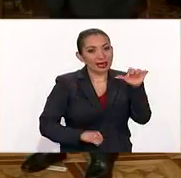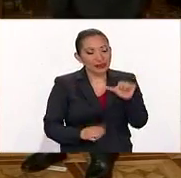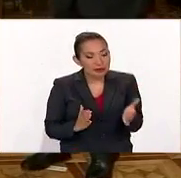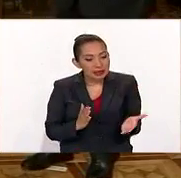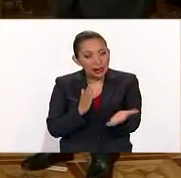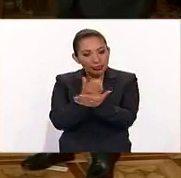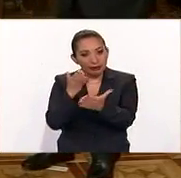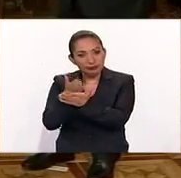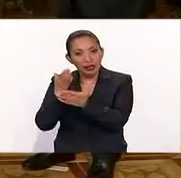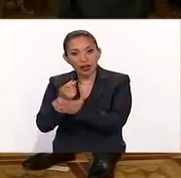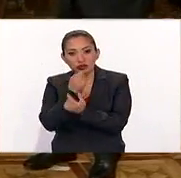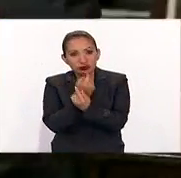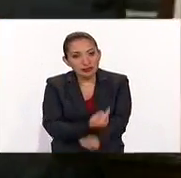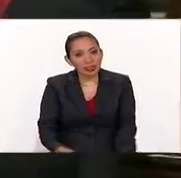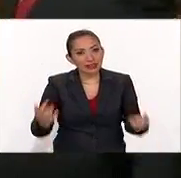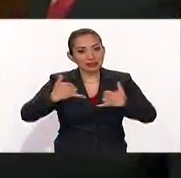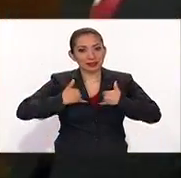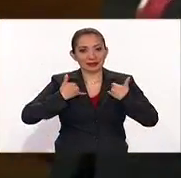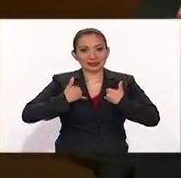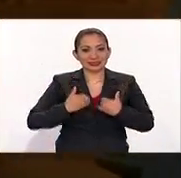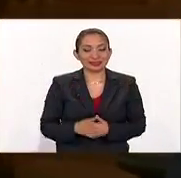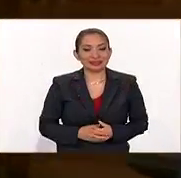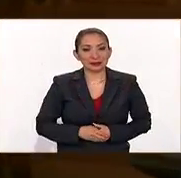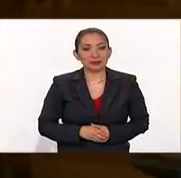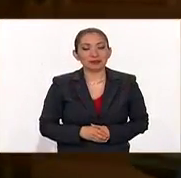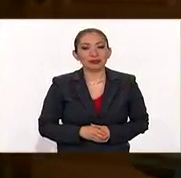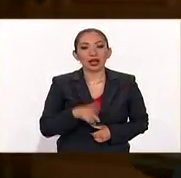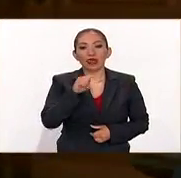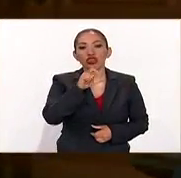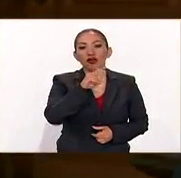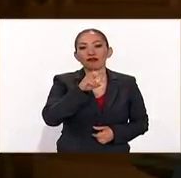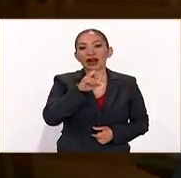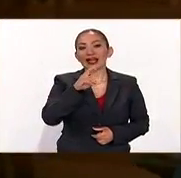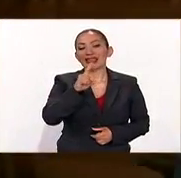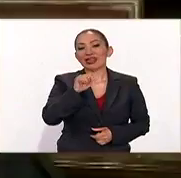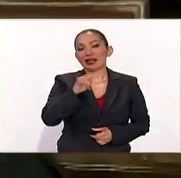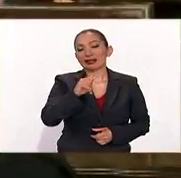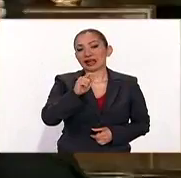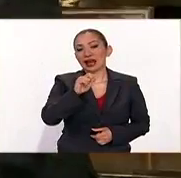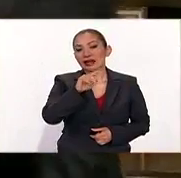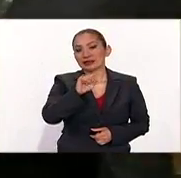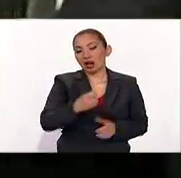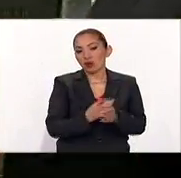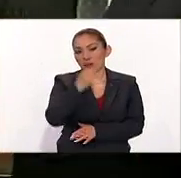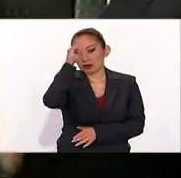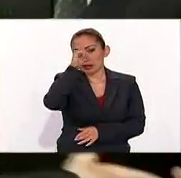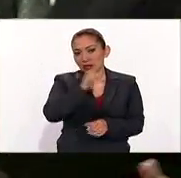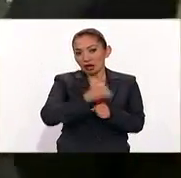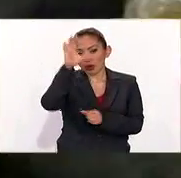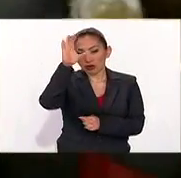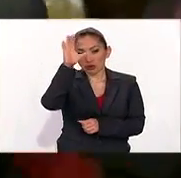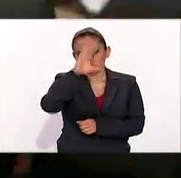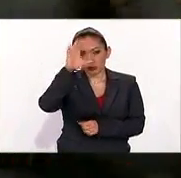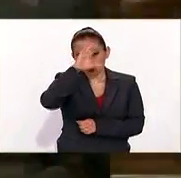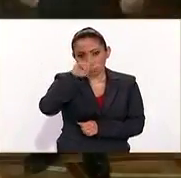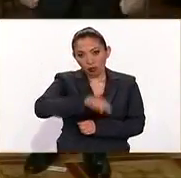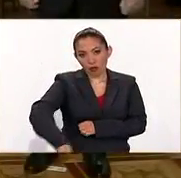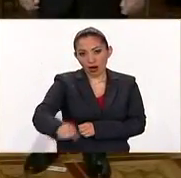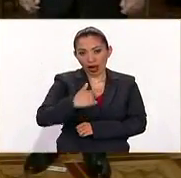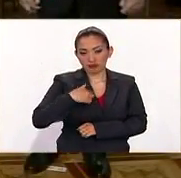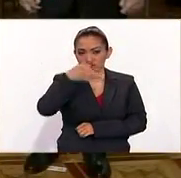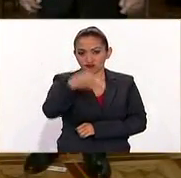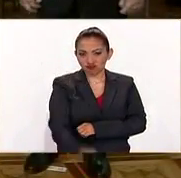artísticas a los niños y a los jóvenes. Tobari de Teresa rindió protesta como nuevo secretario de Cultura durante una ceremonia